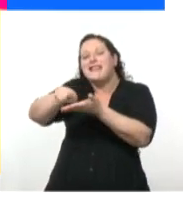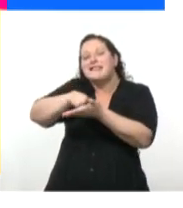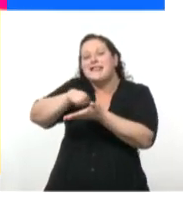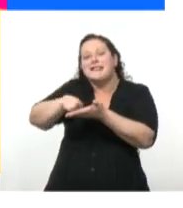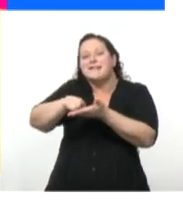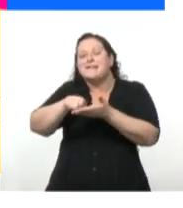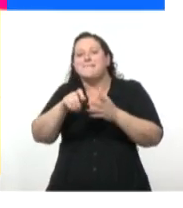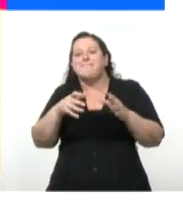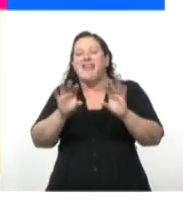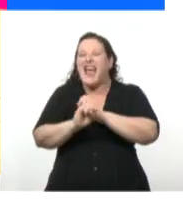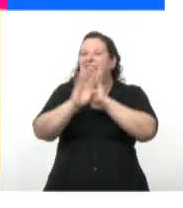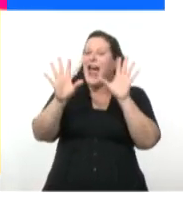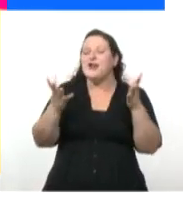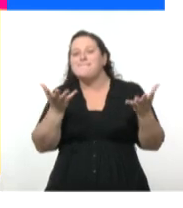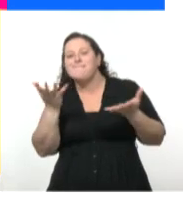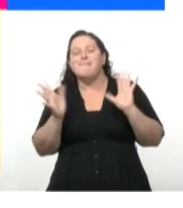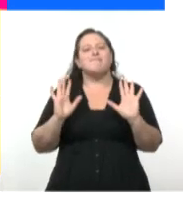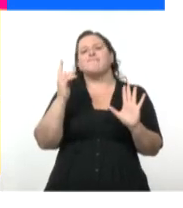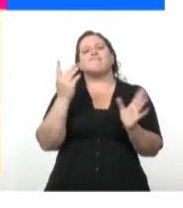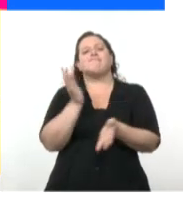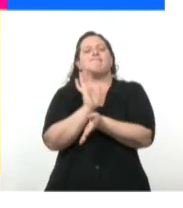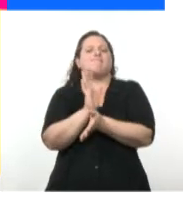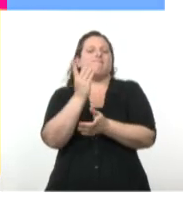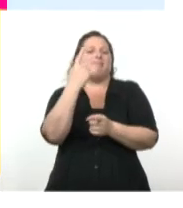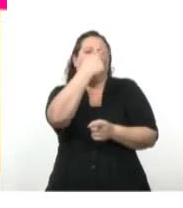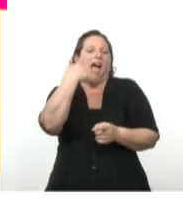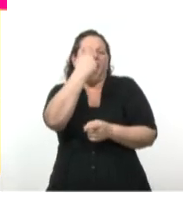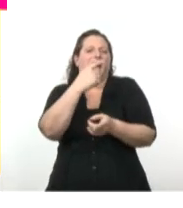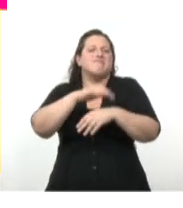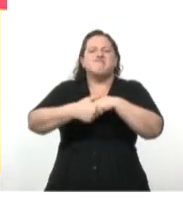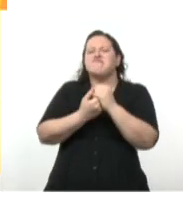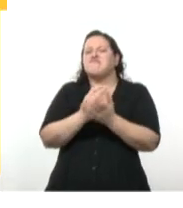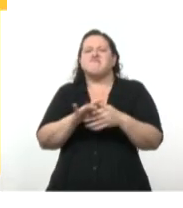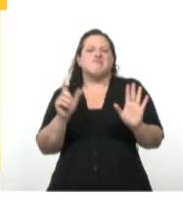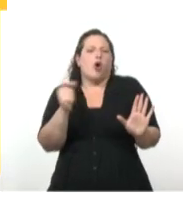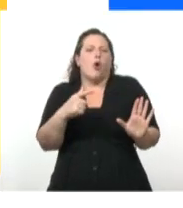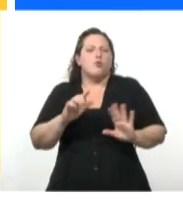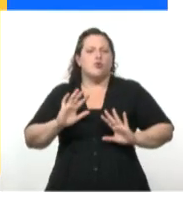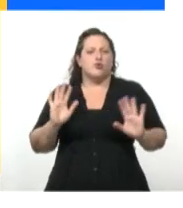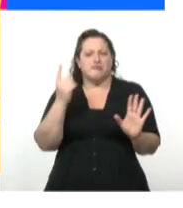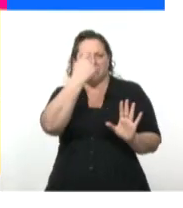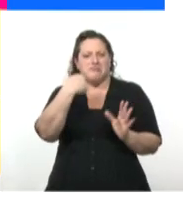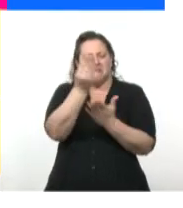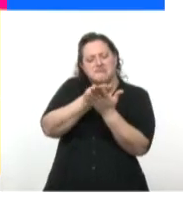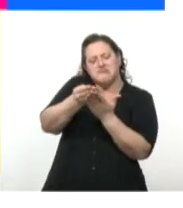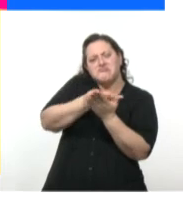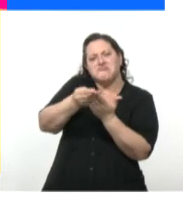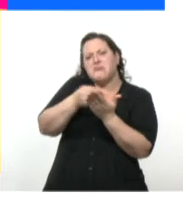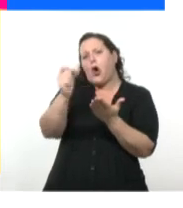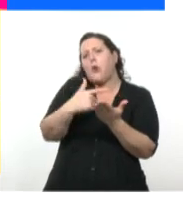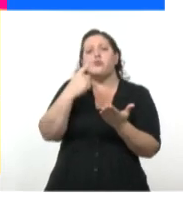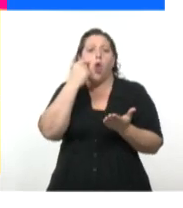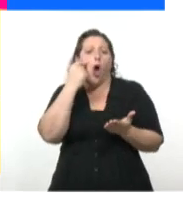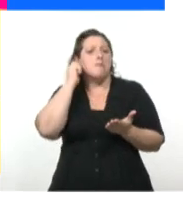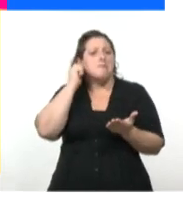historia, hice una cara un poco adocenada. Neutra. Neutra. Un hombre maduro,